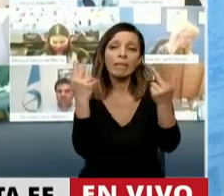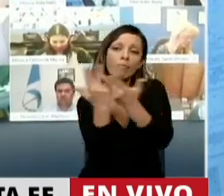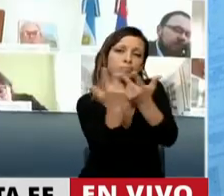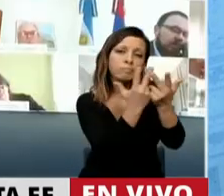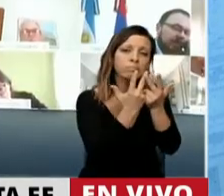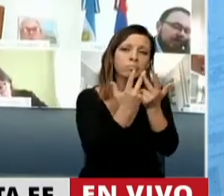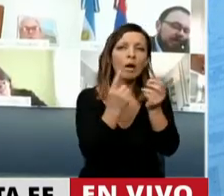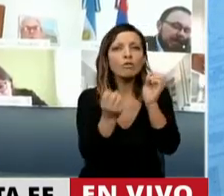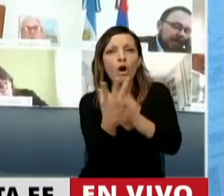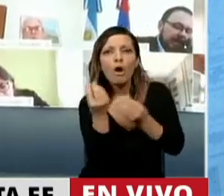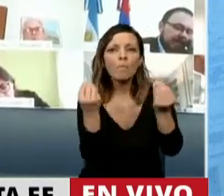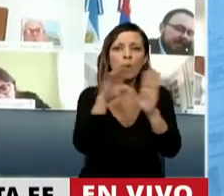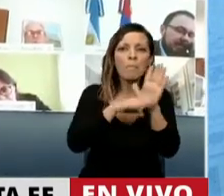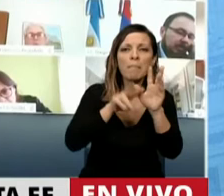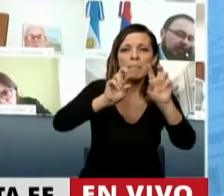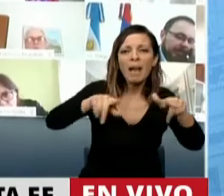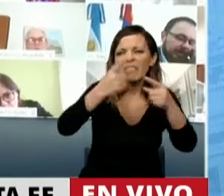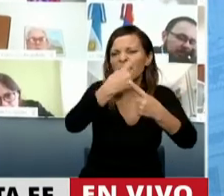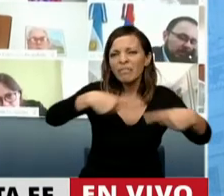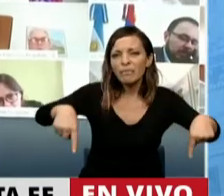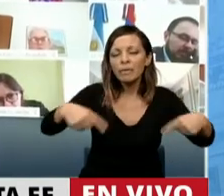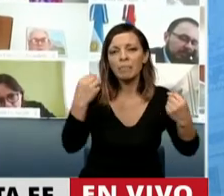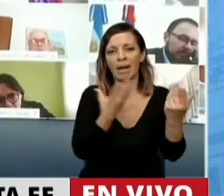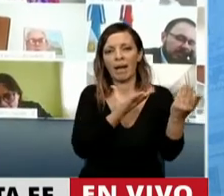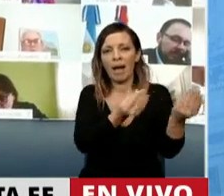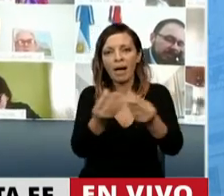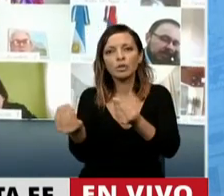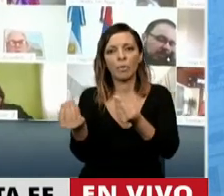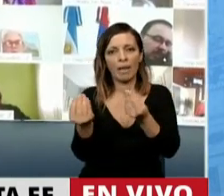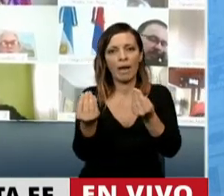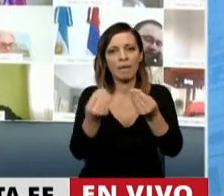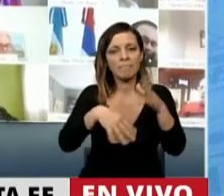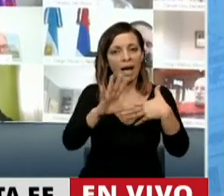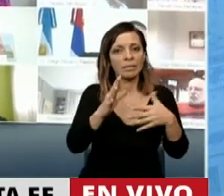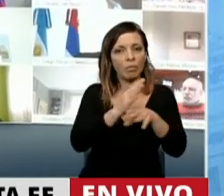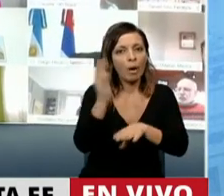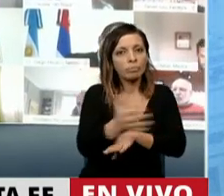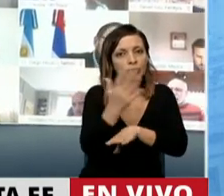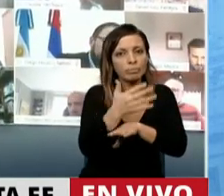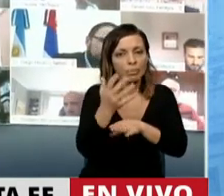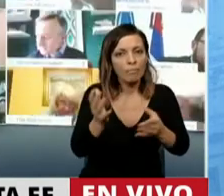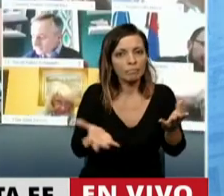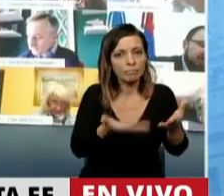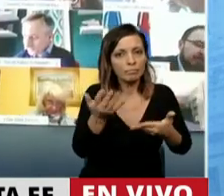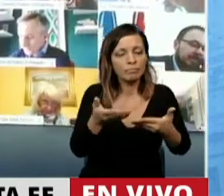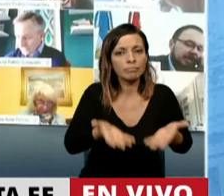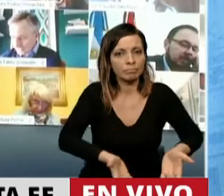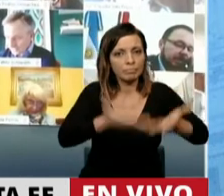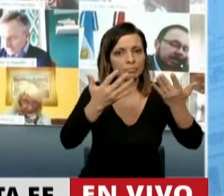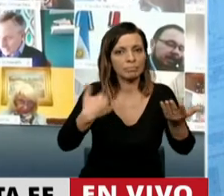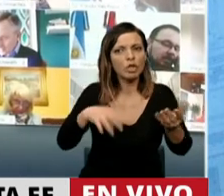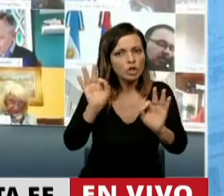programas que puedan plantear una mayor energía al sistema productivo, como sé que se lo está